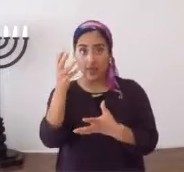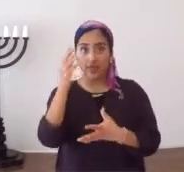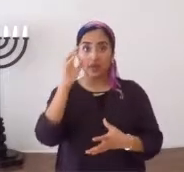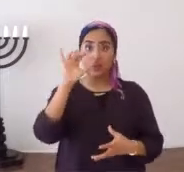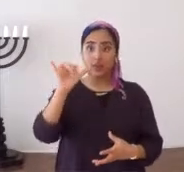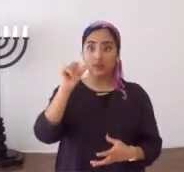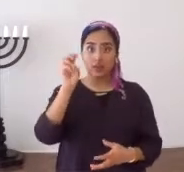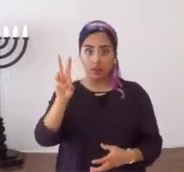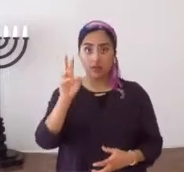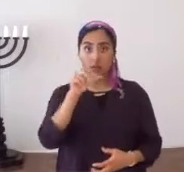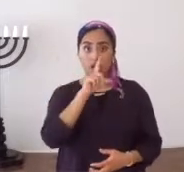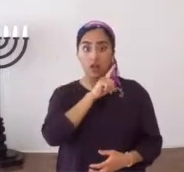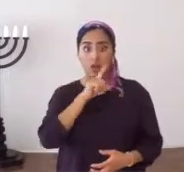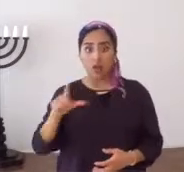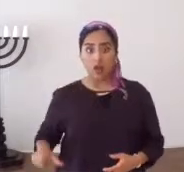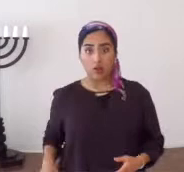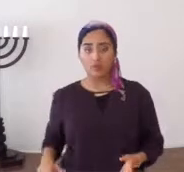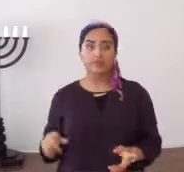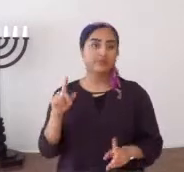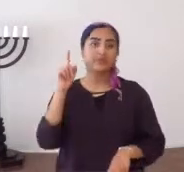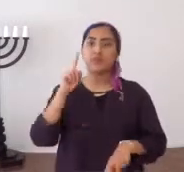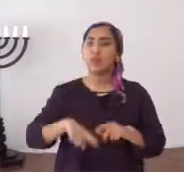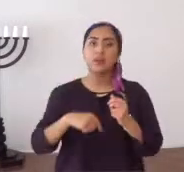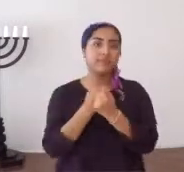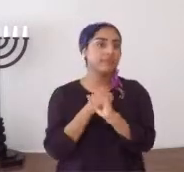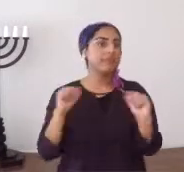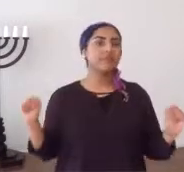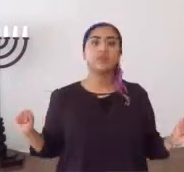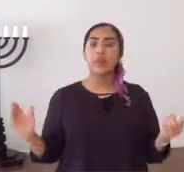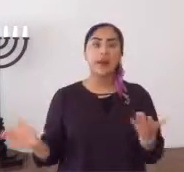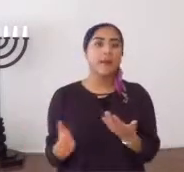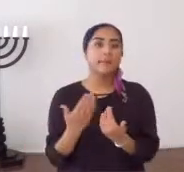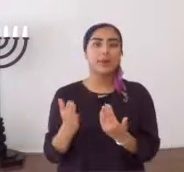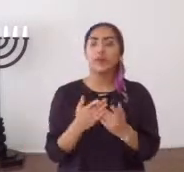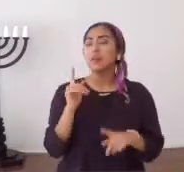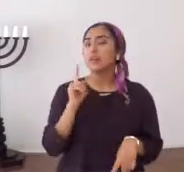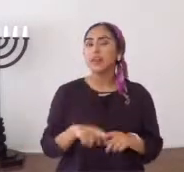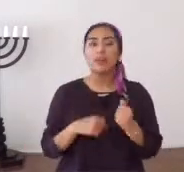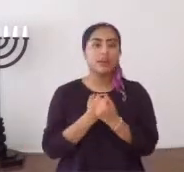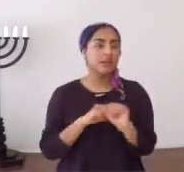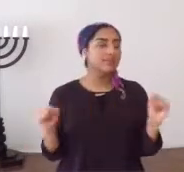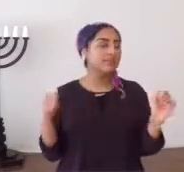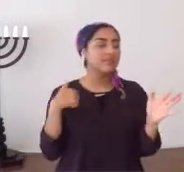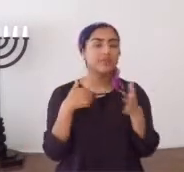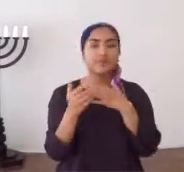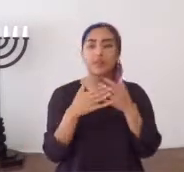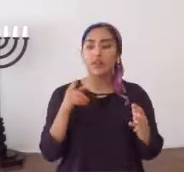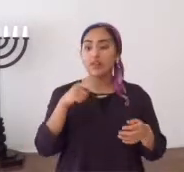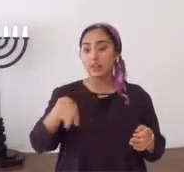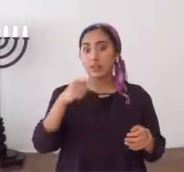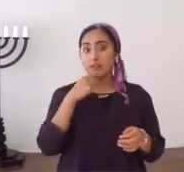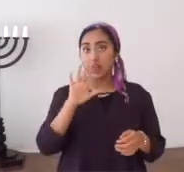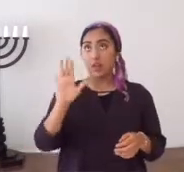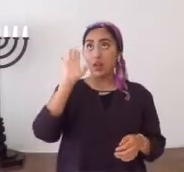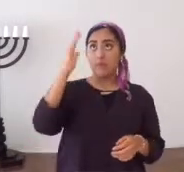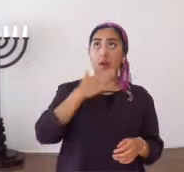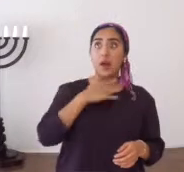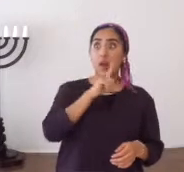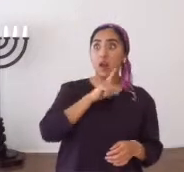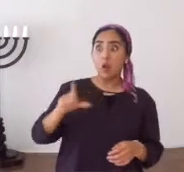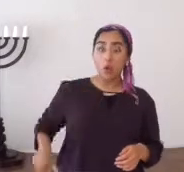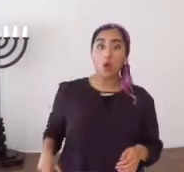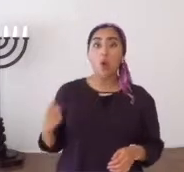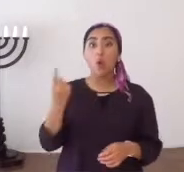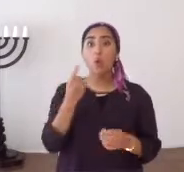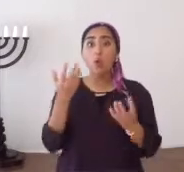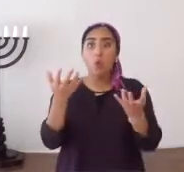a Yahshua como Señor, entonces no se salva. Sencillamente no se salva, aunque diga que sea su Señor.